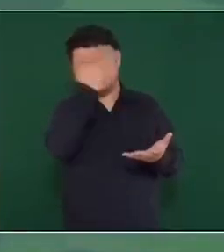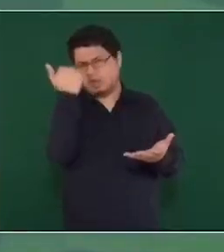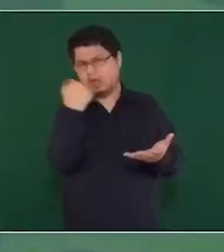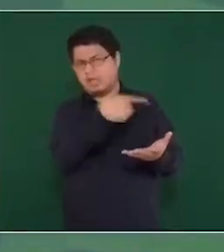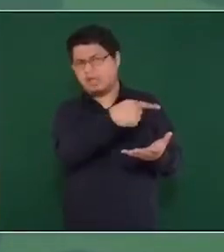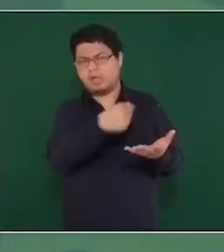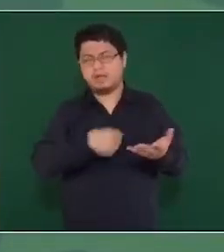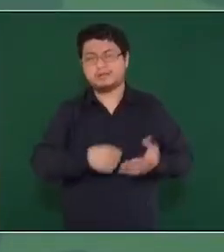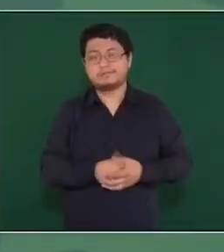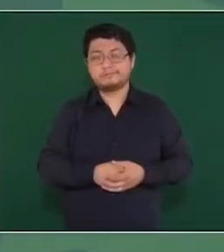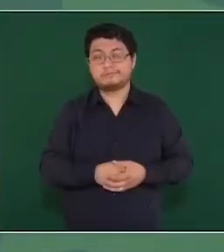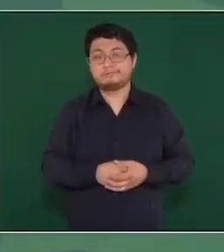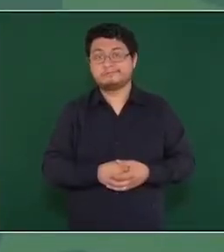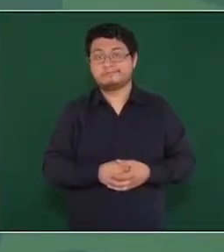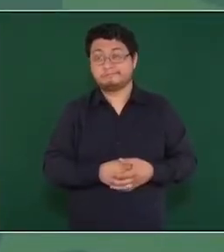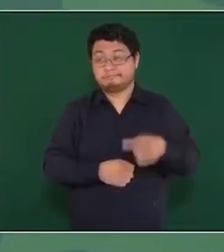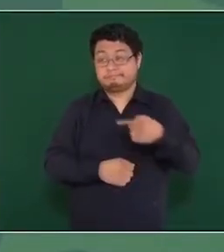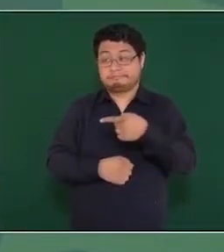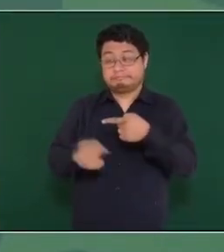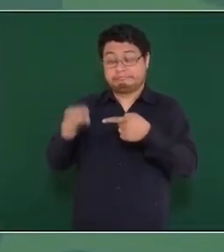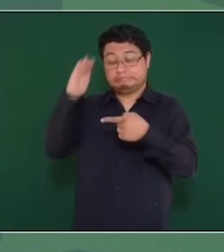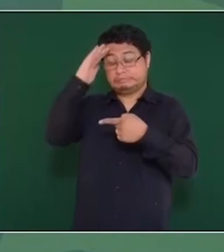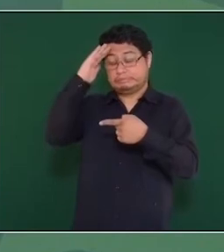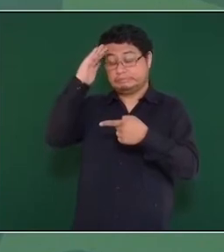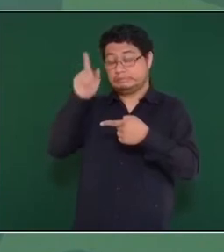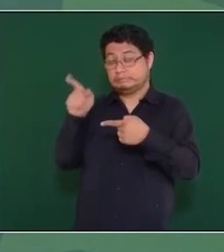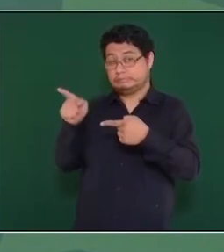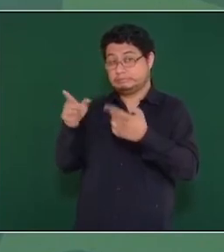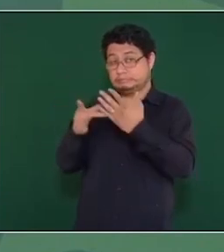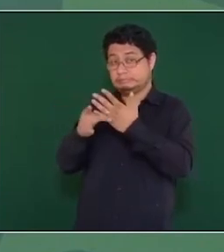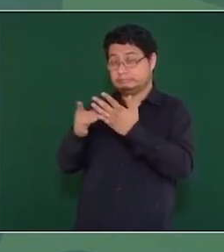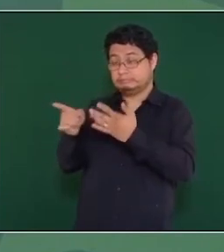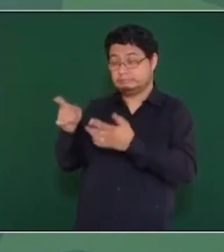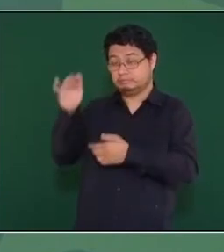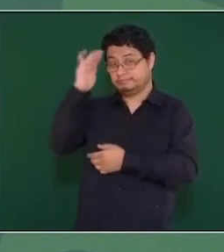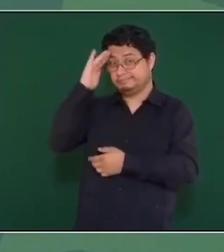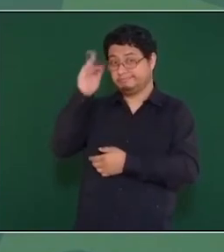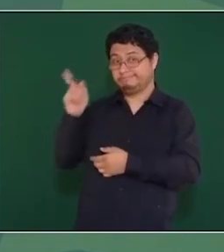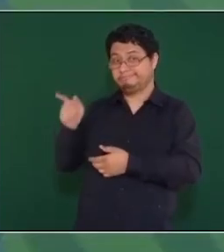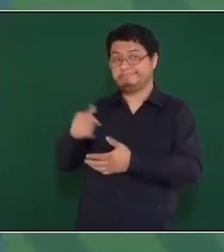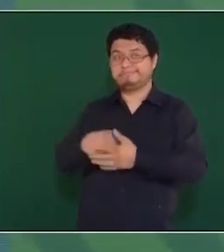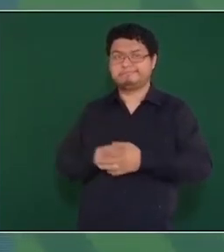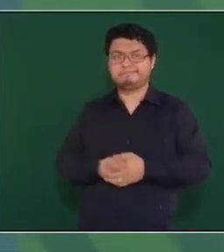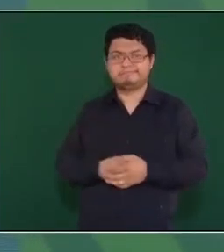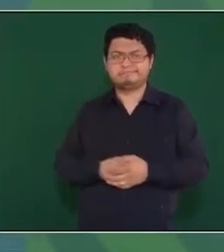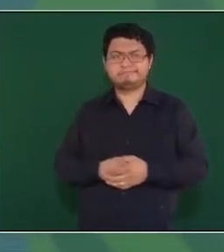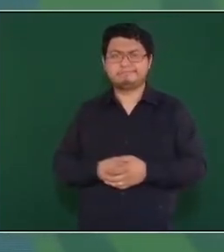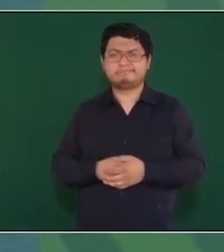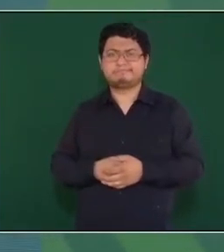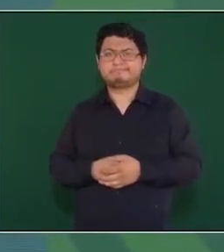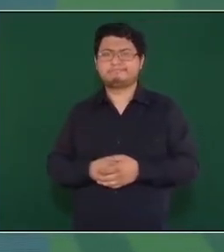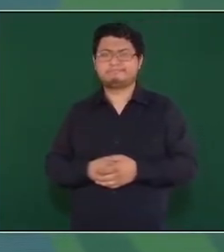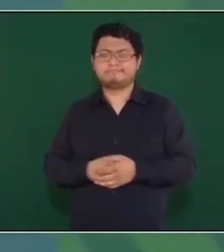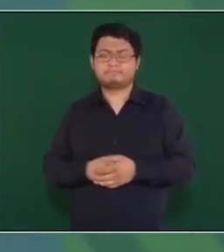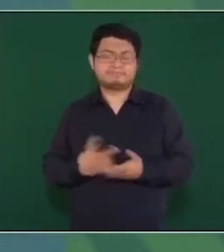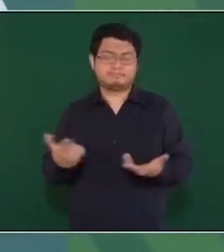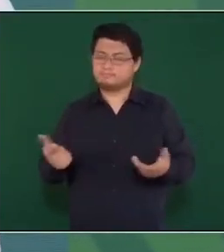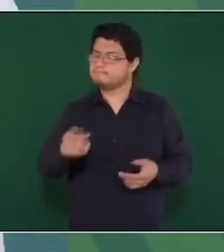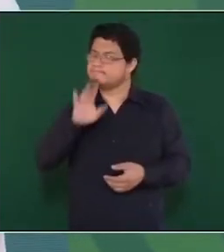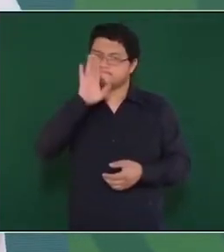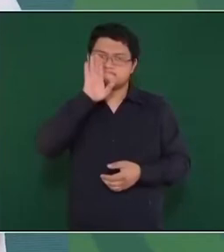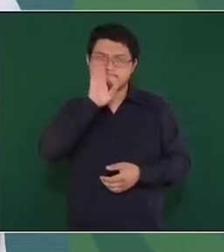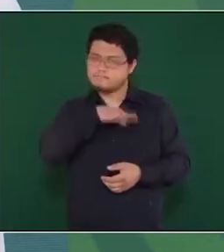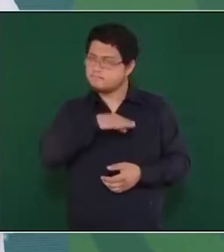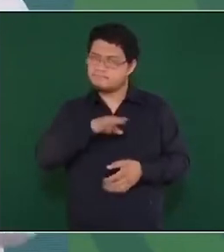Lo que se está llevando a cabo no es adecuado.